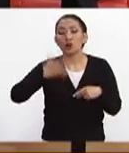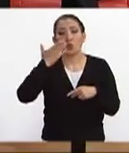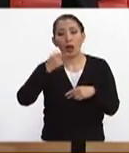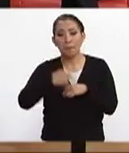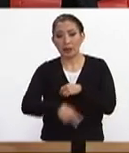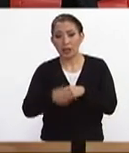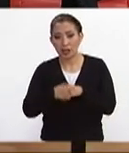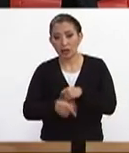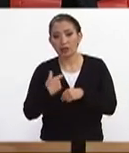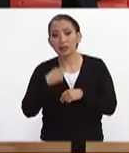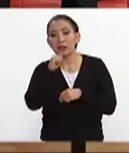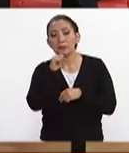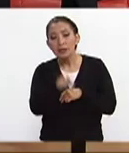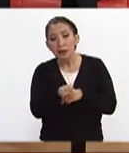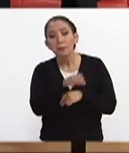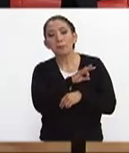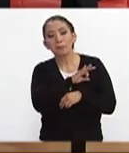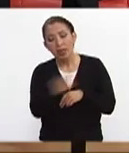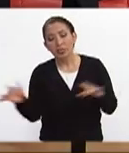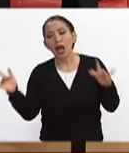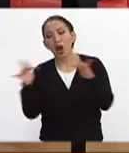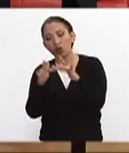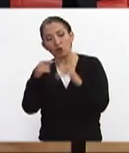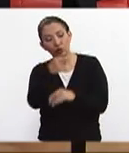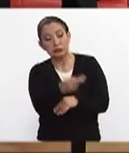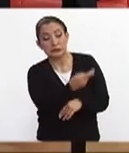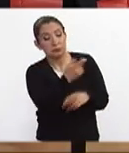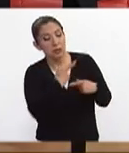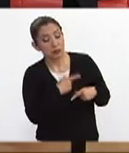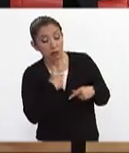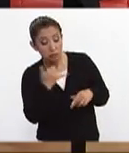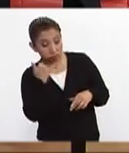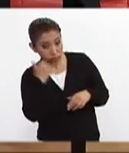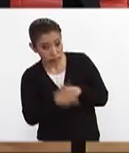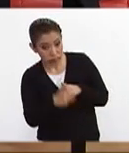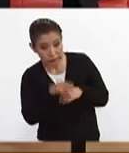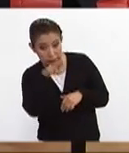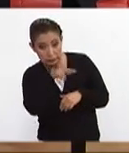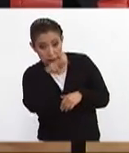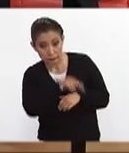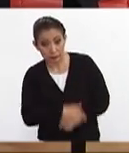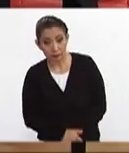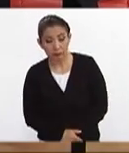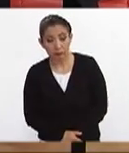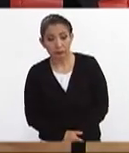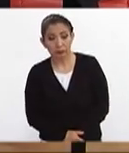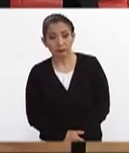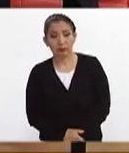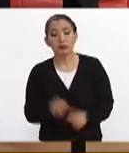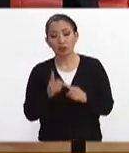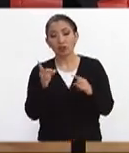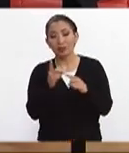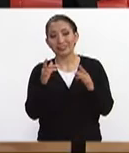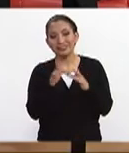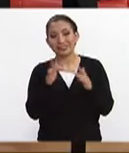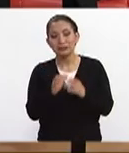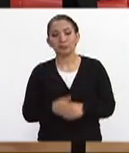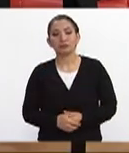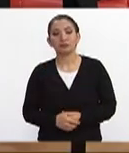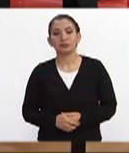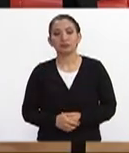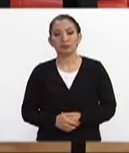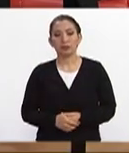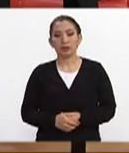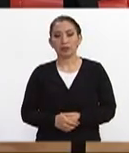riesgo y también para que pueda contactar con gente como ustedes solo se nos da el teléfono muy rápidamente de cómo los pueden contactar mire